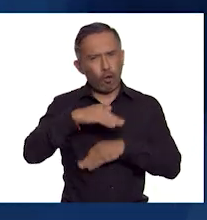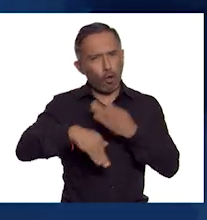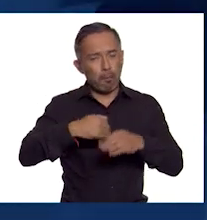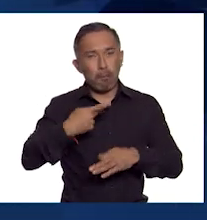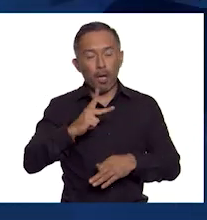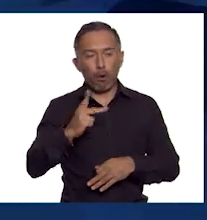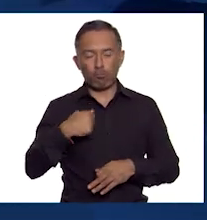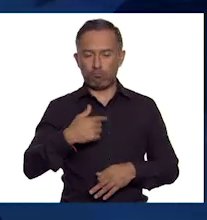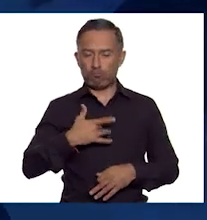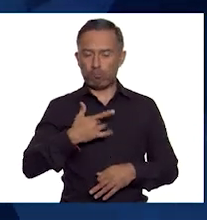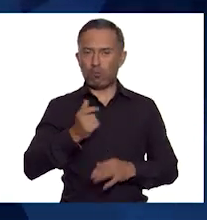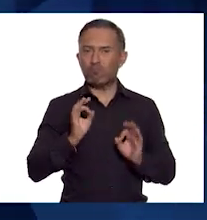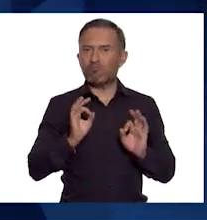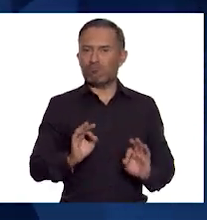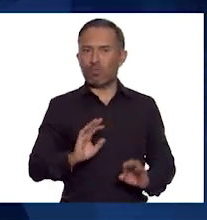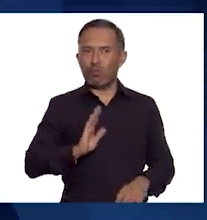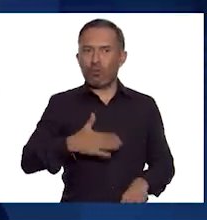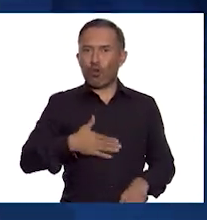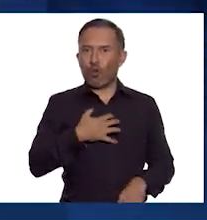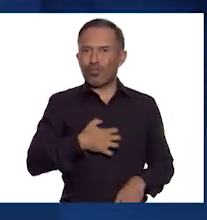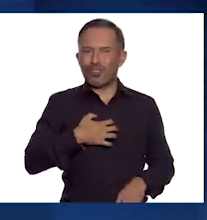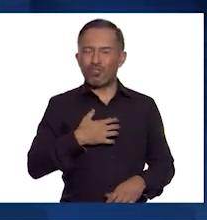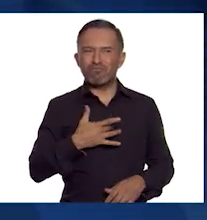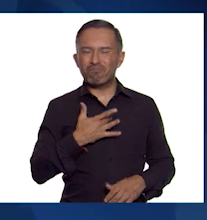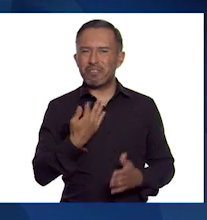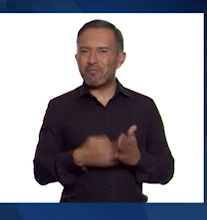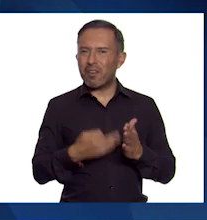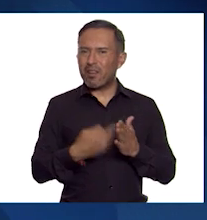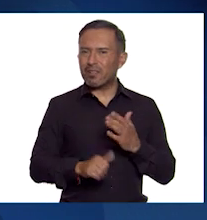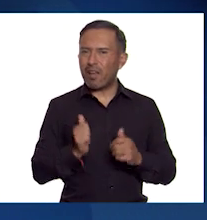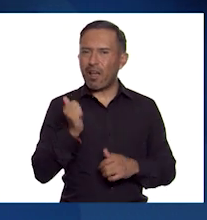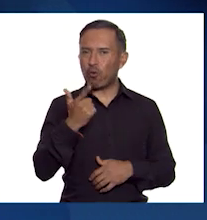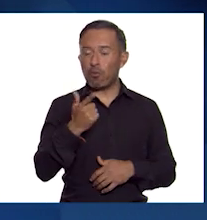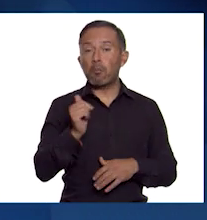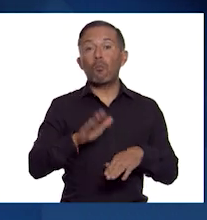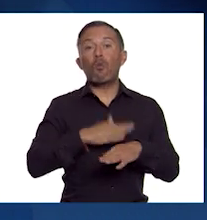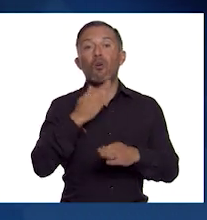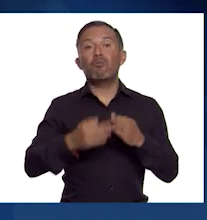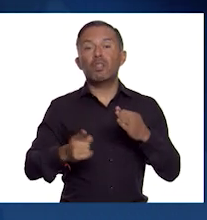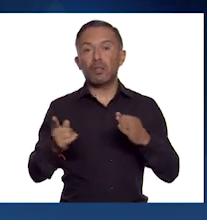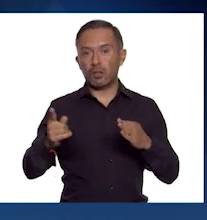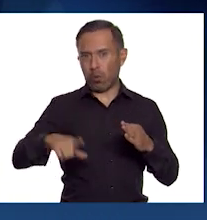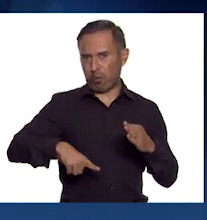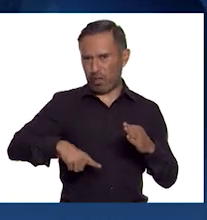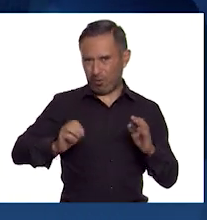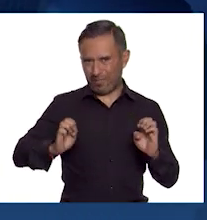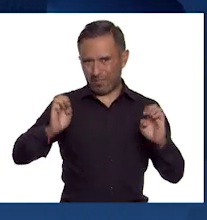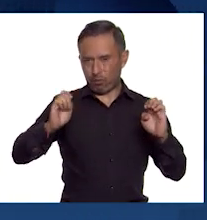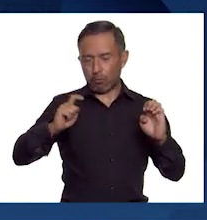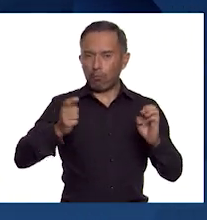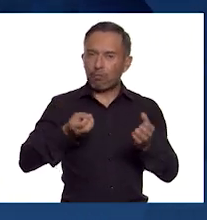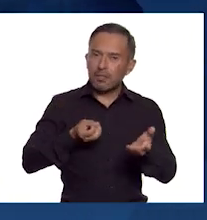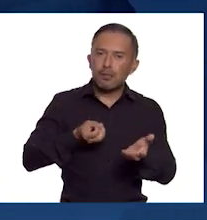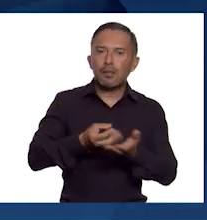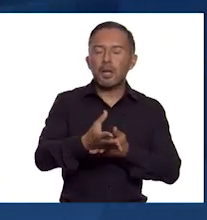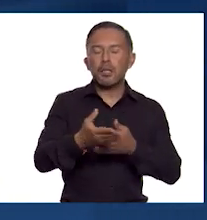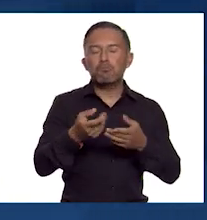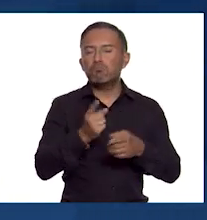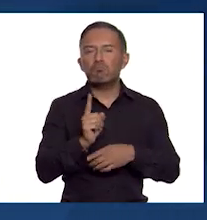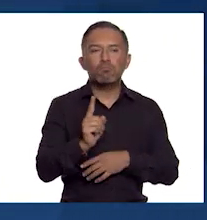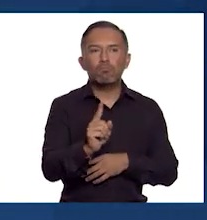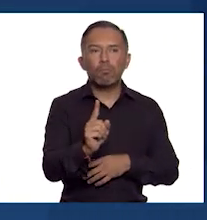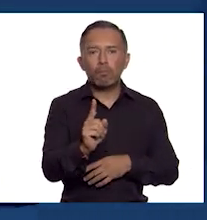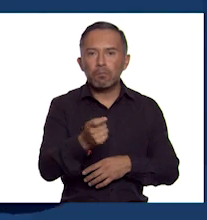satisfecho. sabía que había algo más. Finalmente, logra salir del palacio. El asunto es que él se enfrenta por primera vez